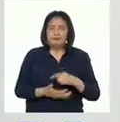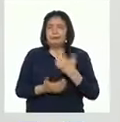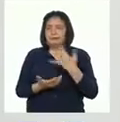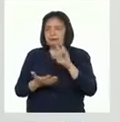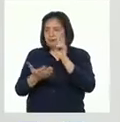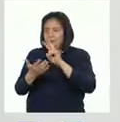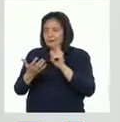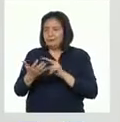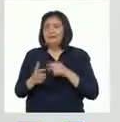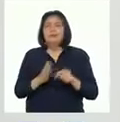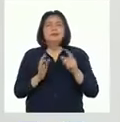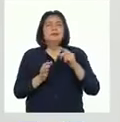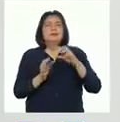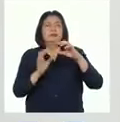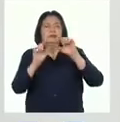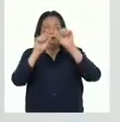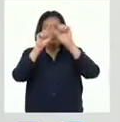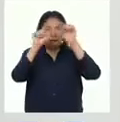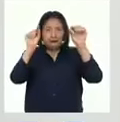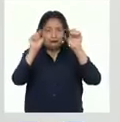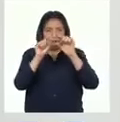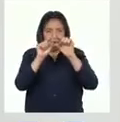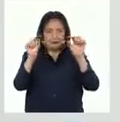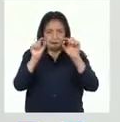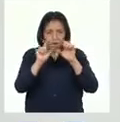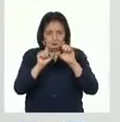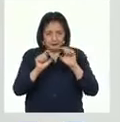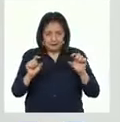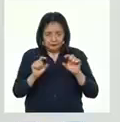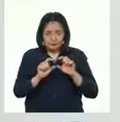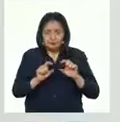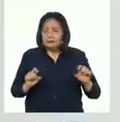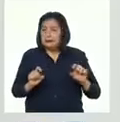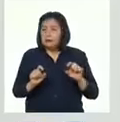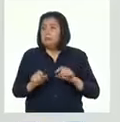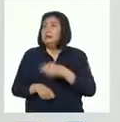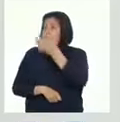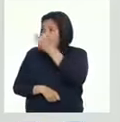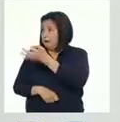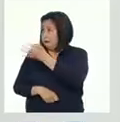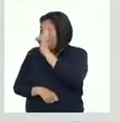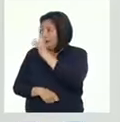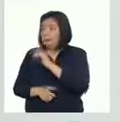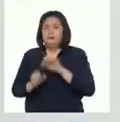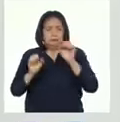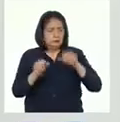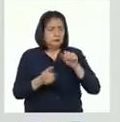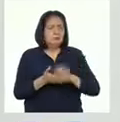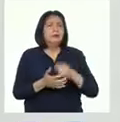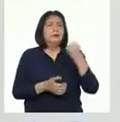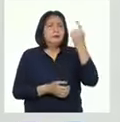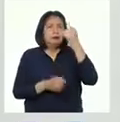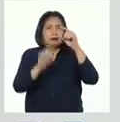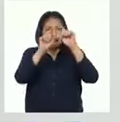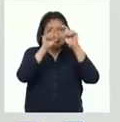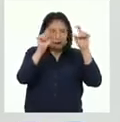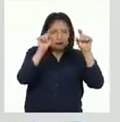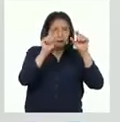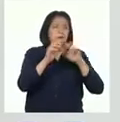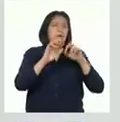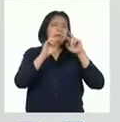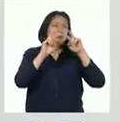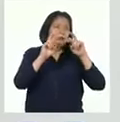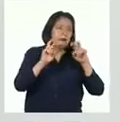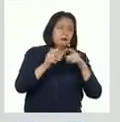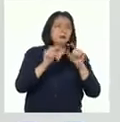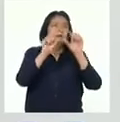haremos una lectura en cadena, es decir, párrafo por párrafo. ¿Verdad, profesor? Así es. Y nos detendremos en cada uno para hacer